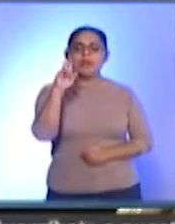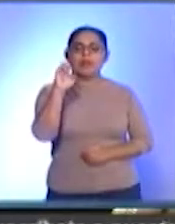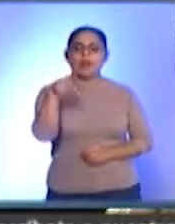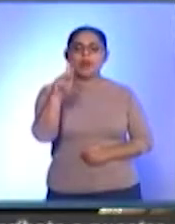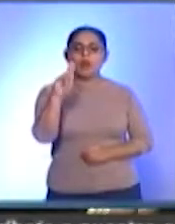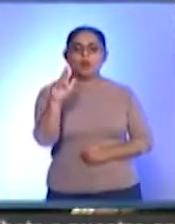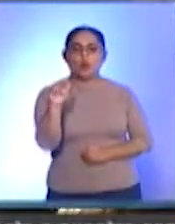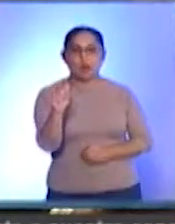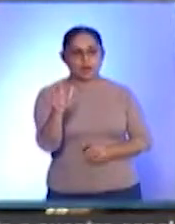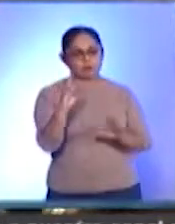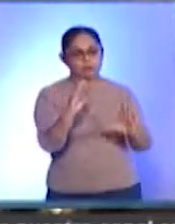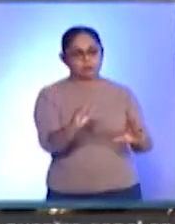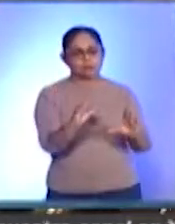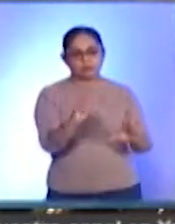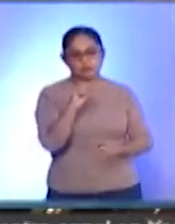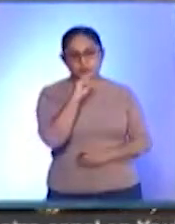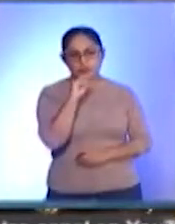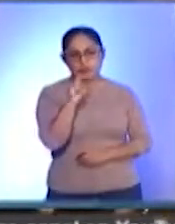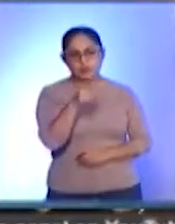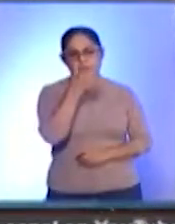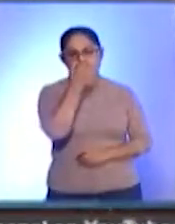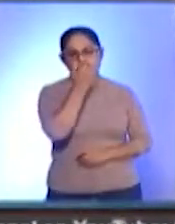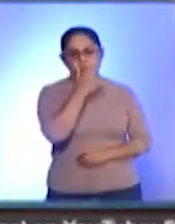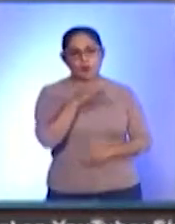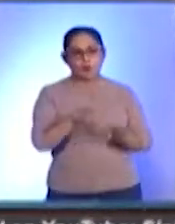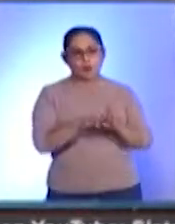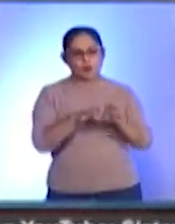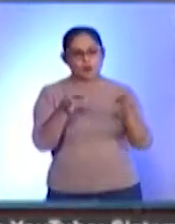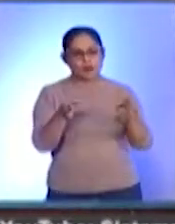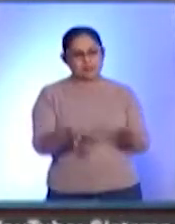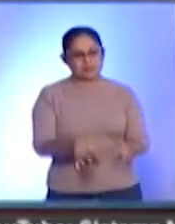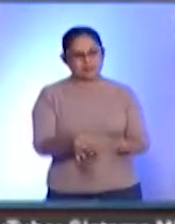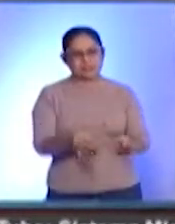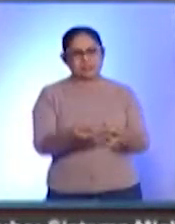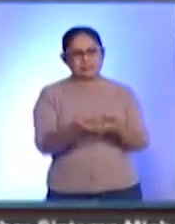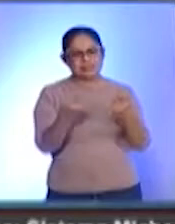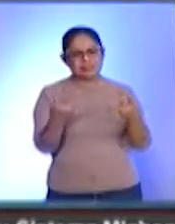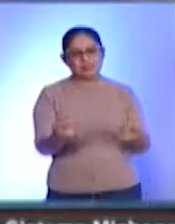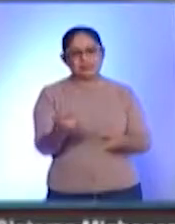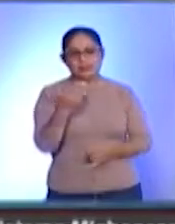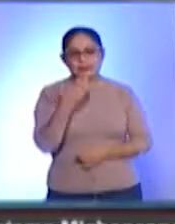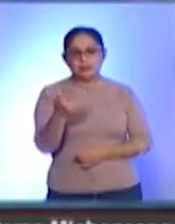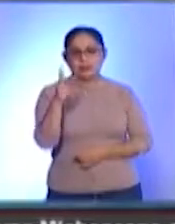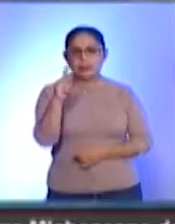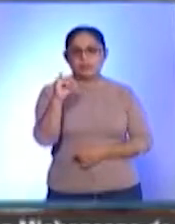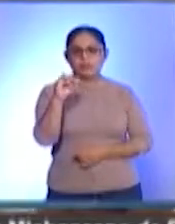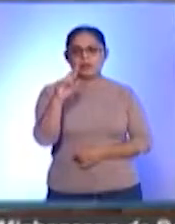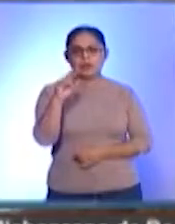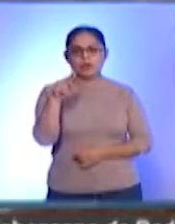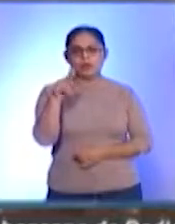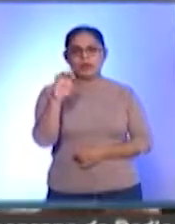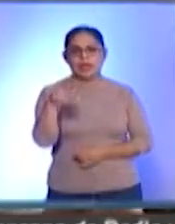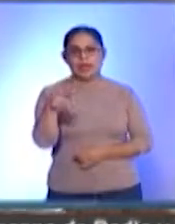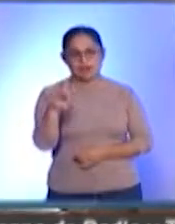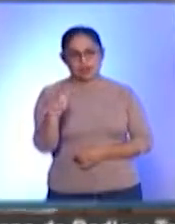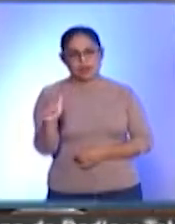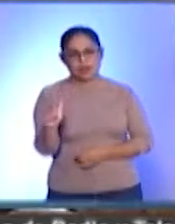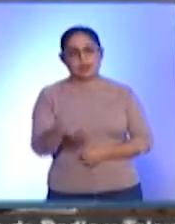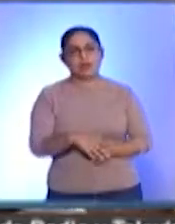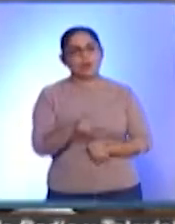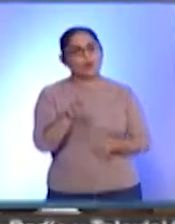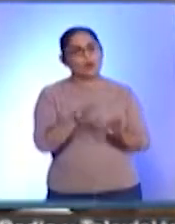el origen de la Pirecua y la acústica cuatradicional desde sus